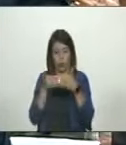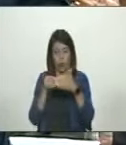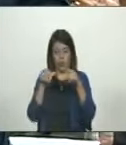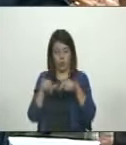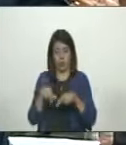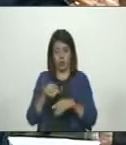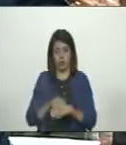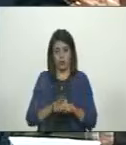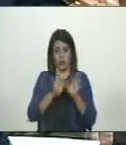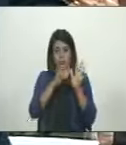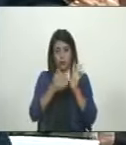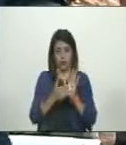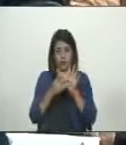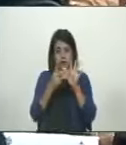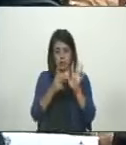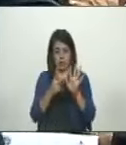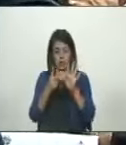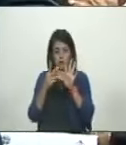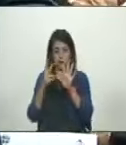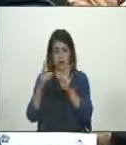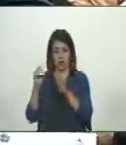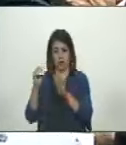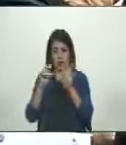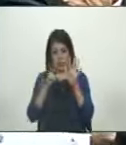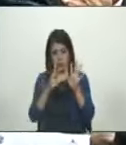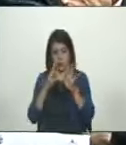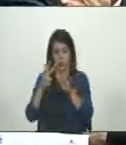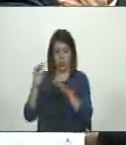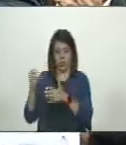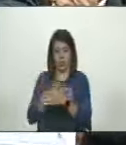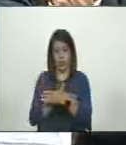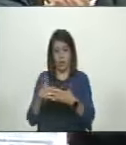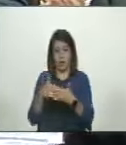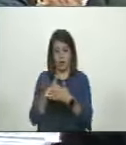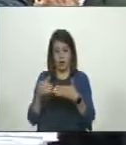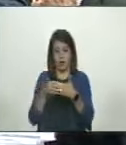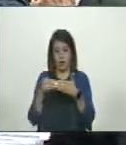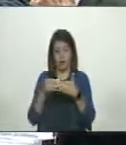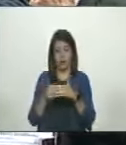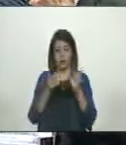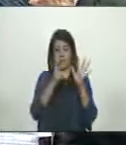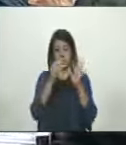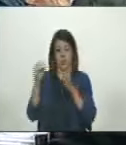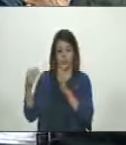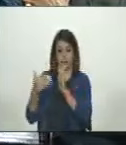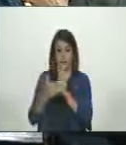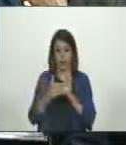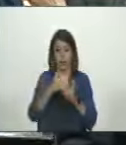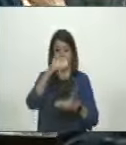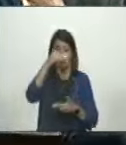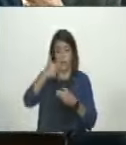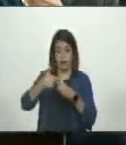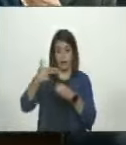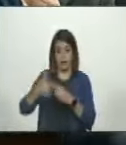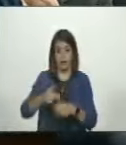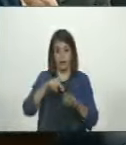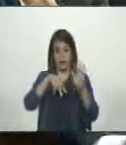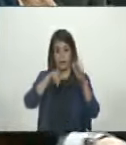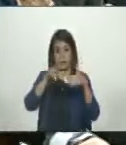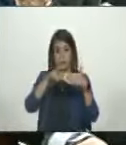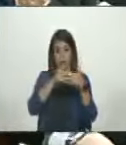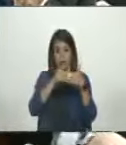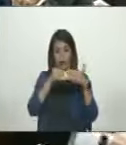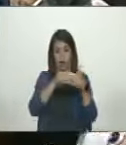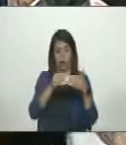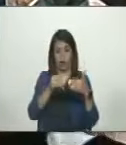de 9.790 millones de dólares, entre los 700.000 barriles la producción diaria nos arroja un dato de 13 dólares